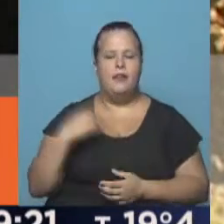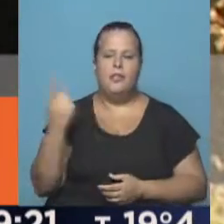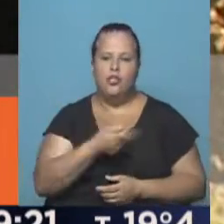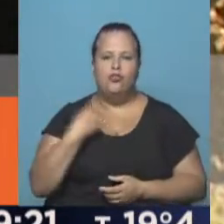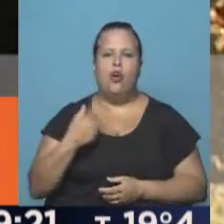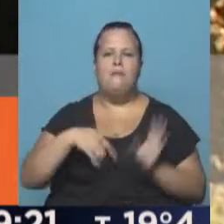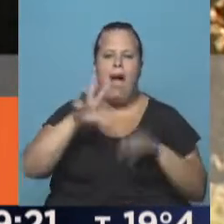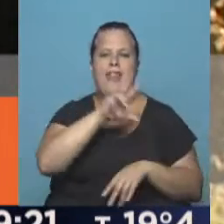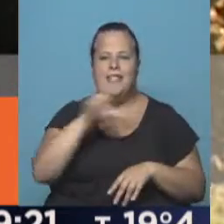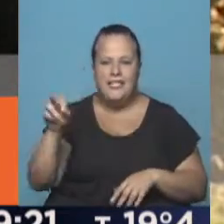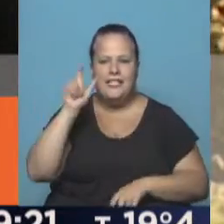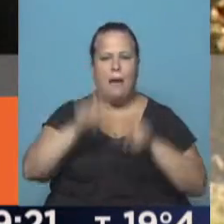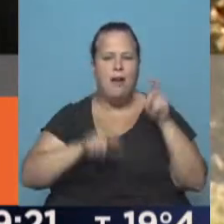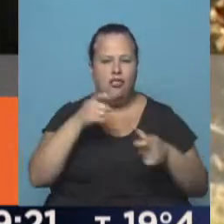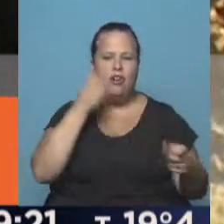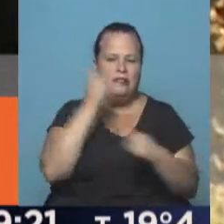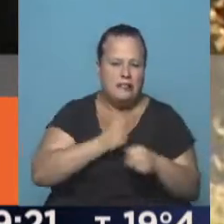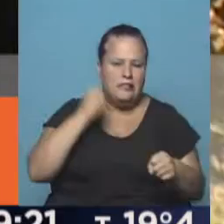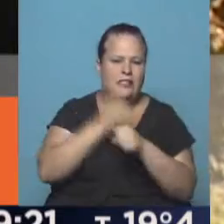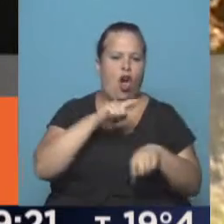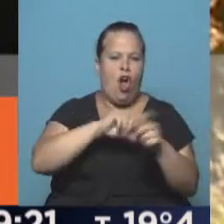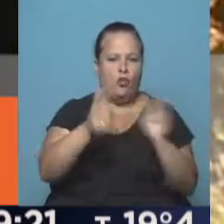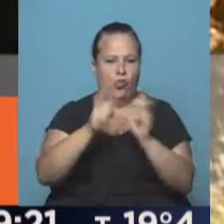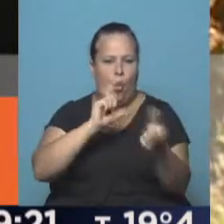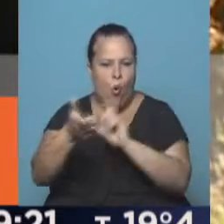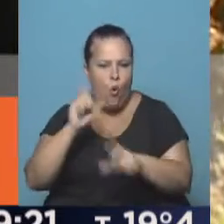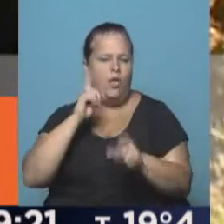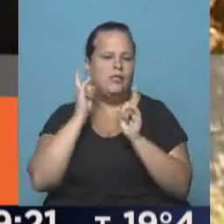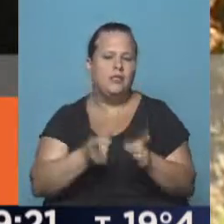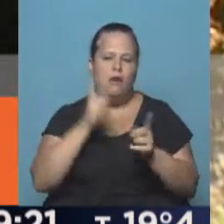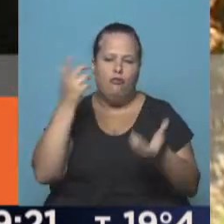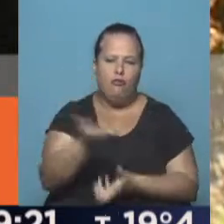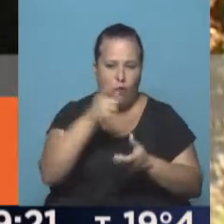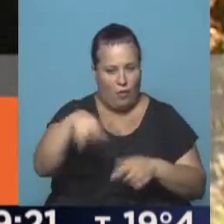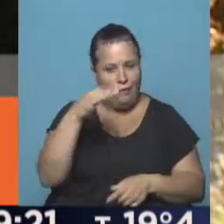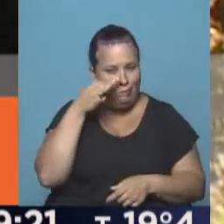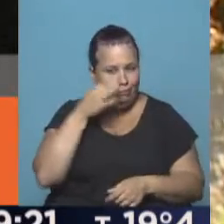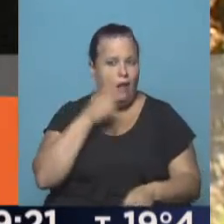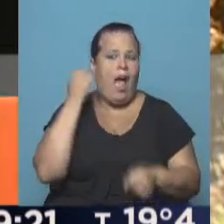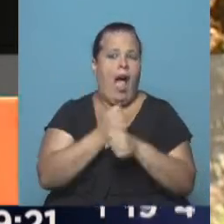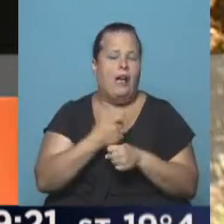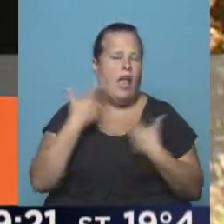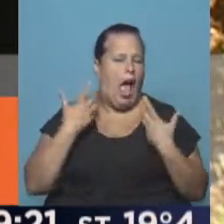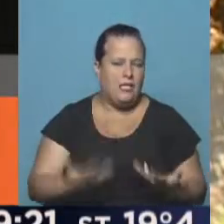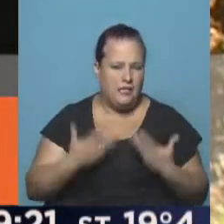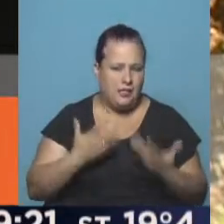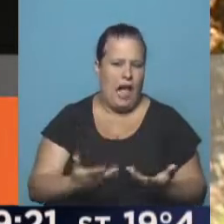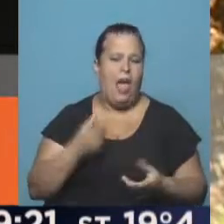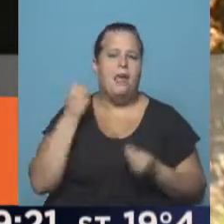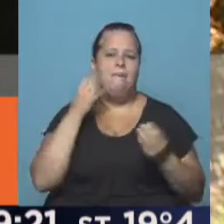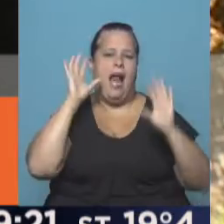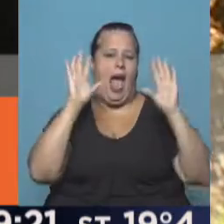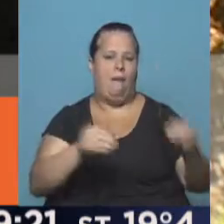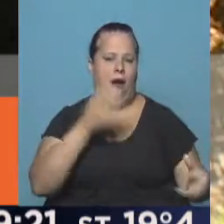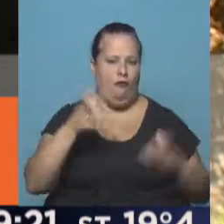tenido más de 300 personas trabajando por turno de manera permanente. Ustedes lo han visto hasta el agotamiento para contener